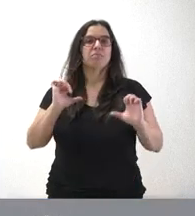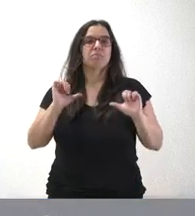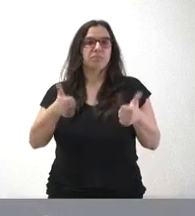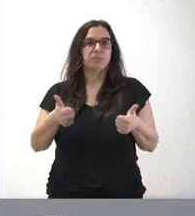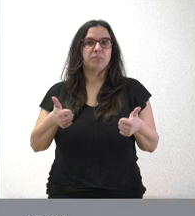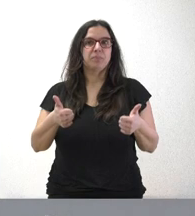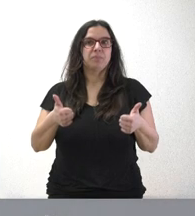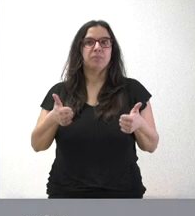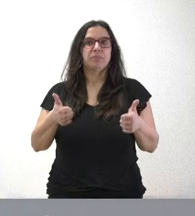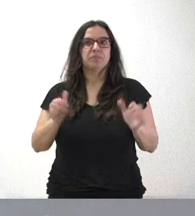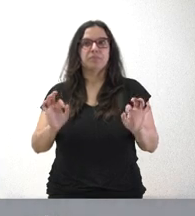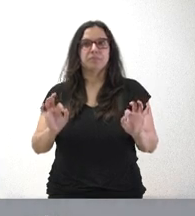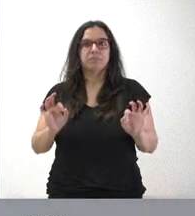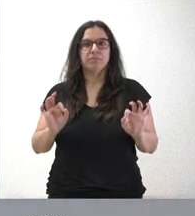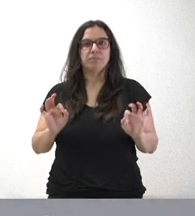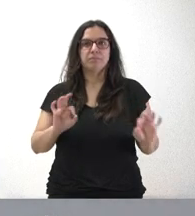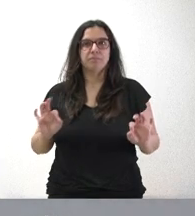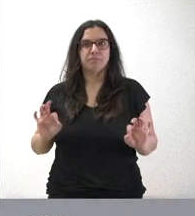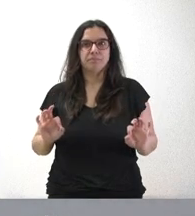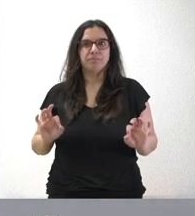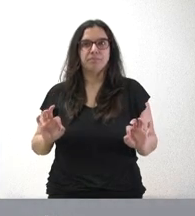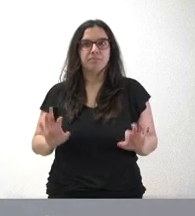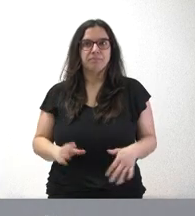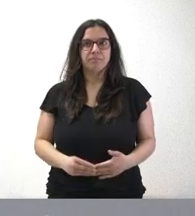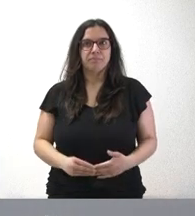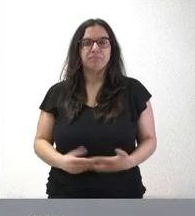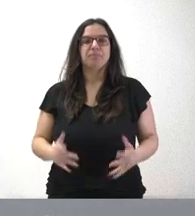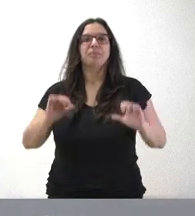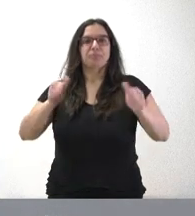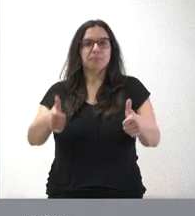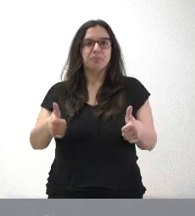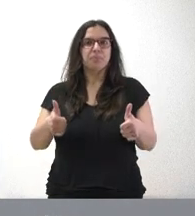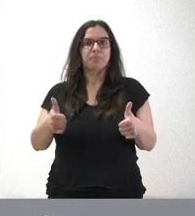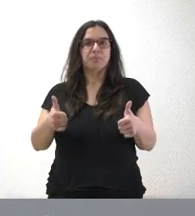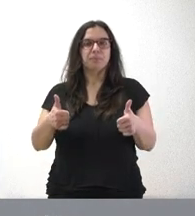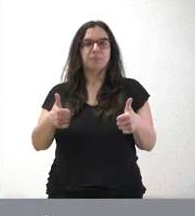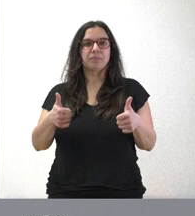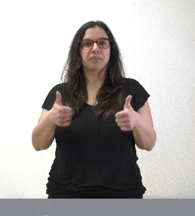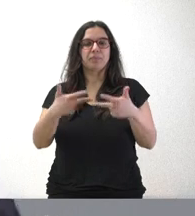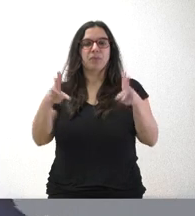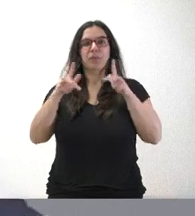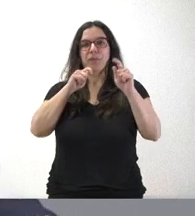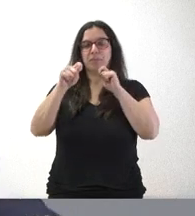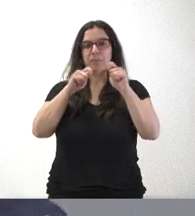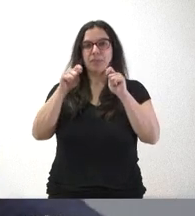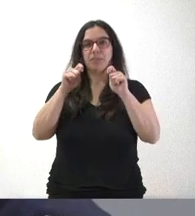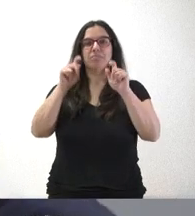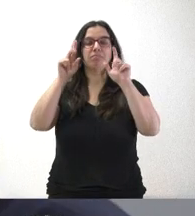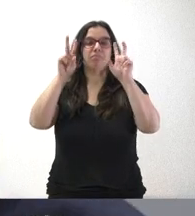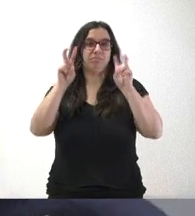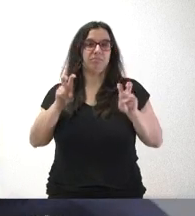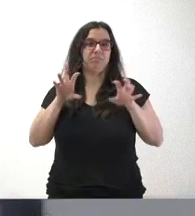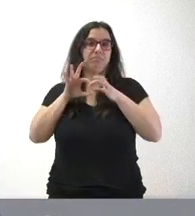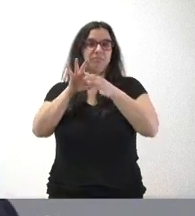la rueda de prensa en relación con los asuntos que han